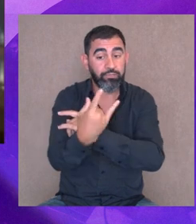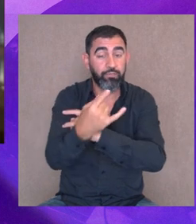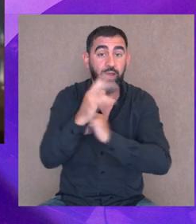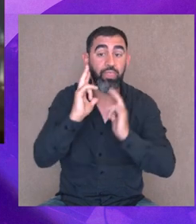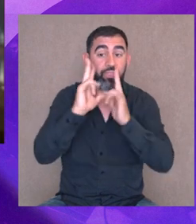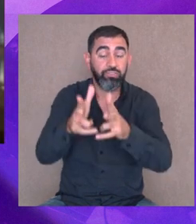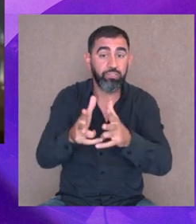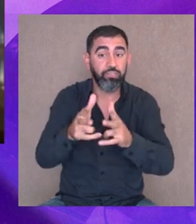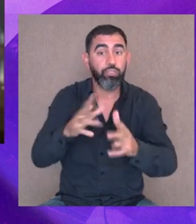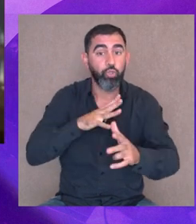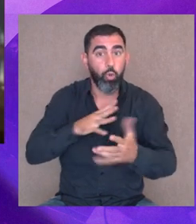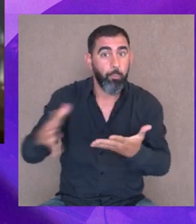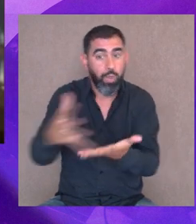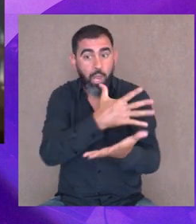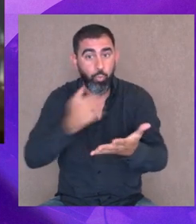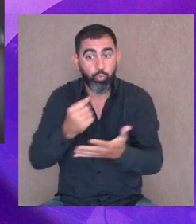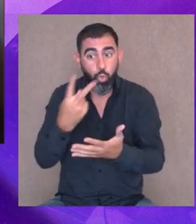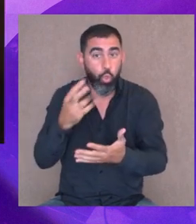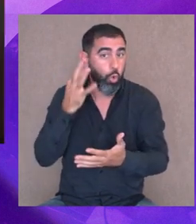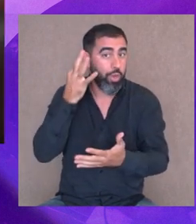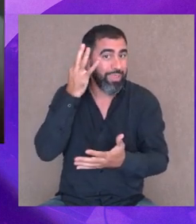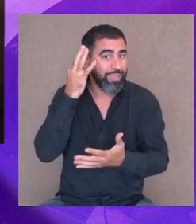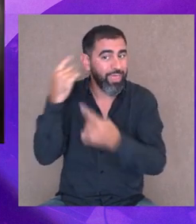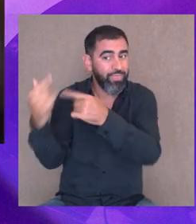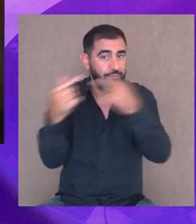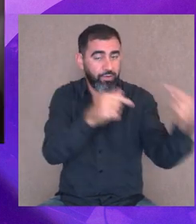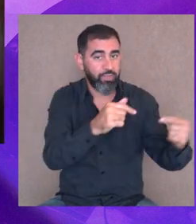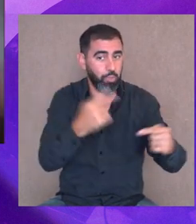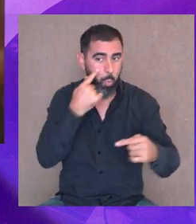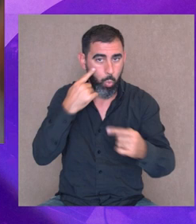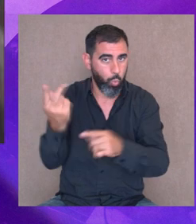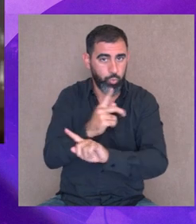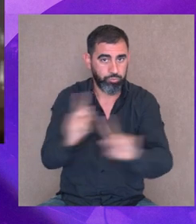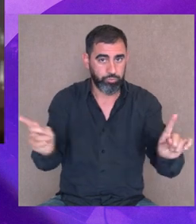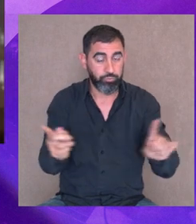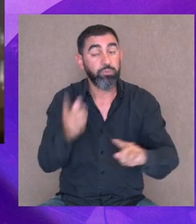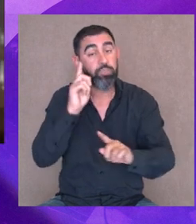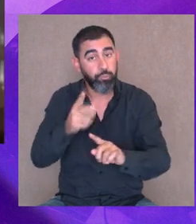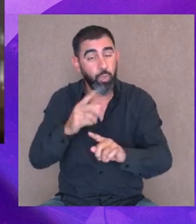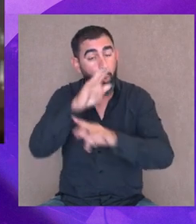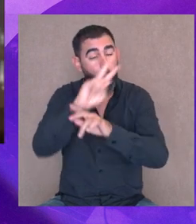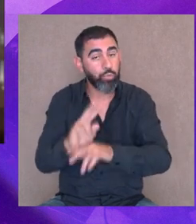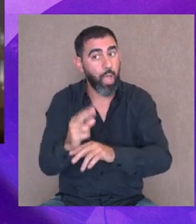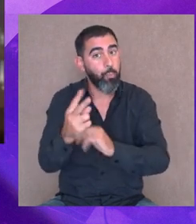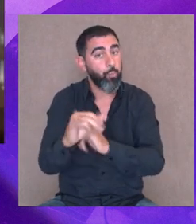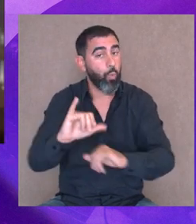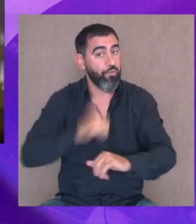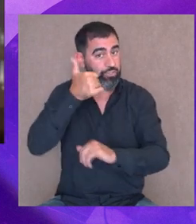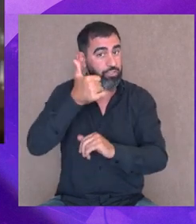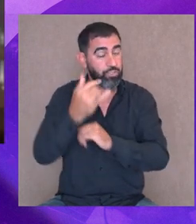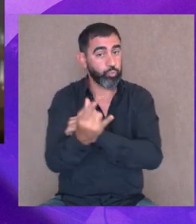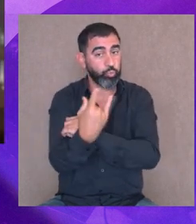a través de la plataforma del Saibal que estaban siendo abusadas. Dos nenas distintas, digo, que no se conocían entre sí, pero que usaron